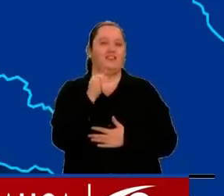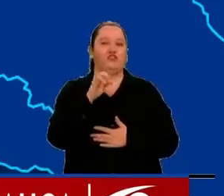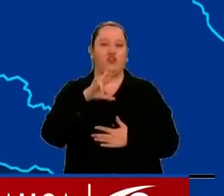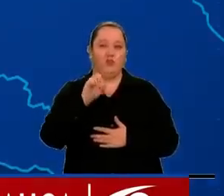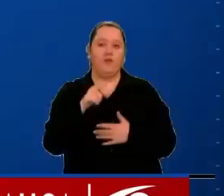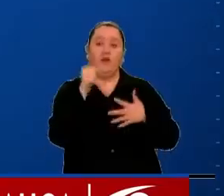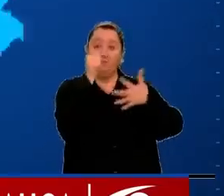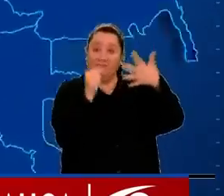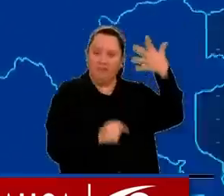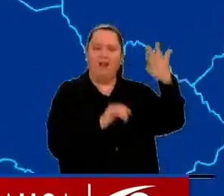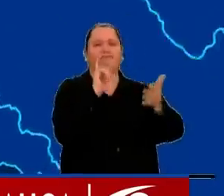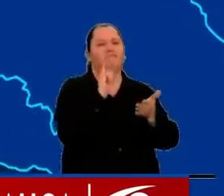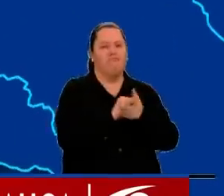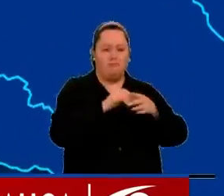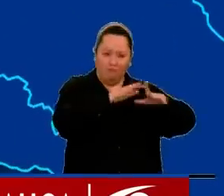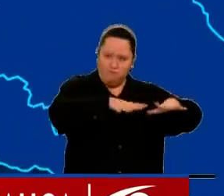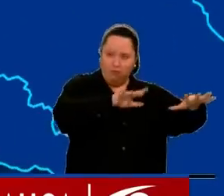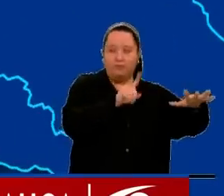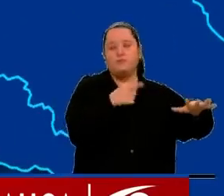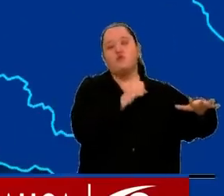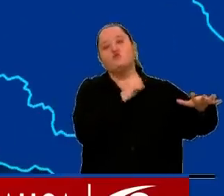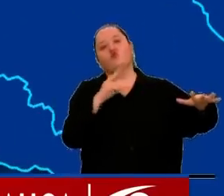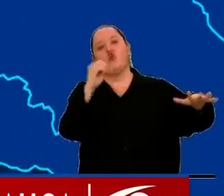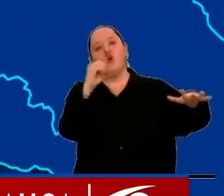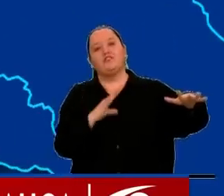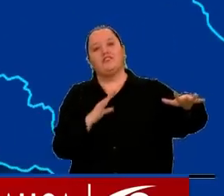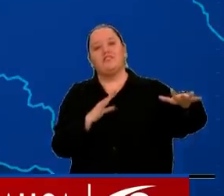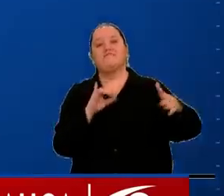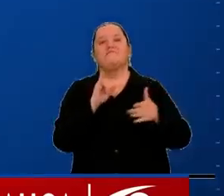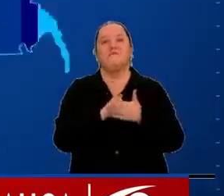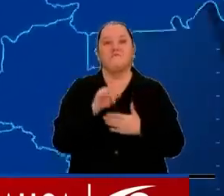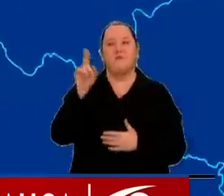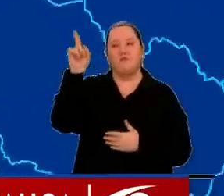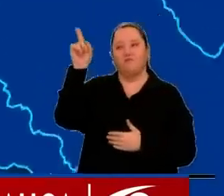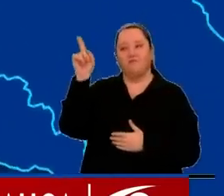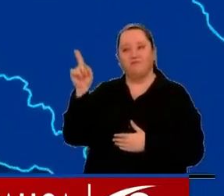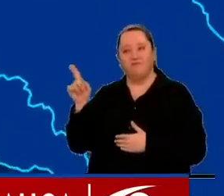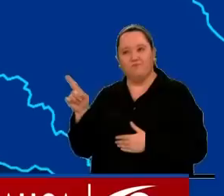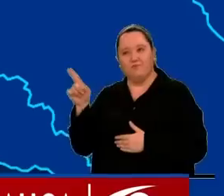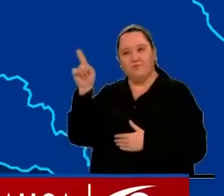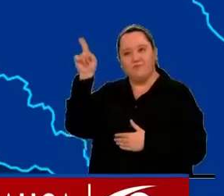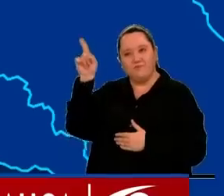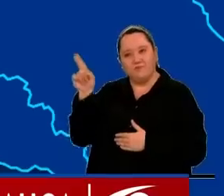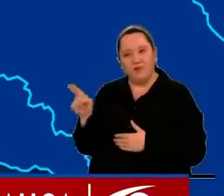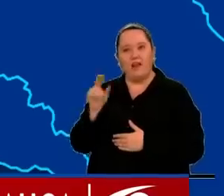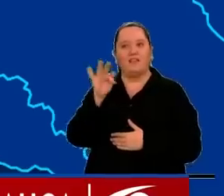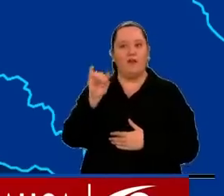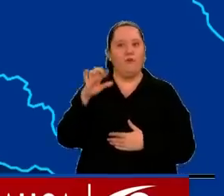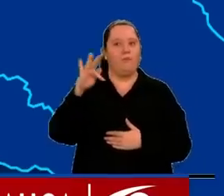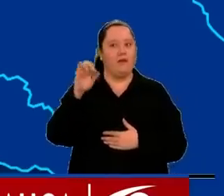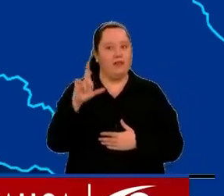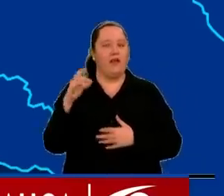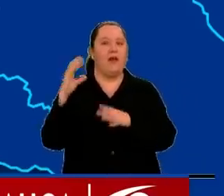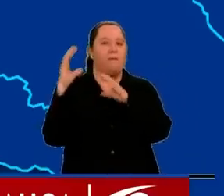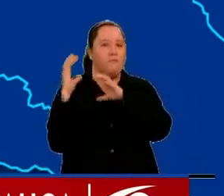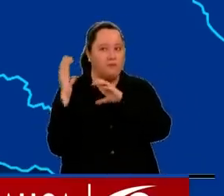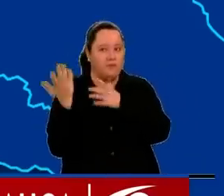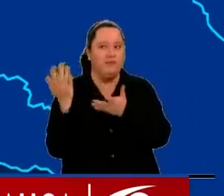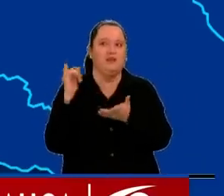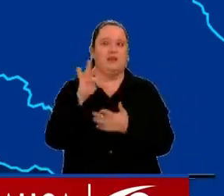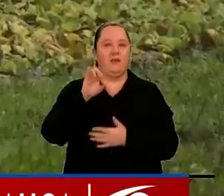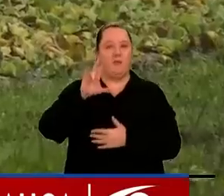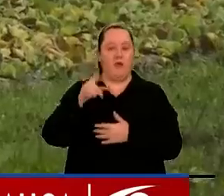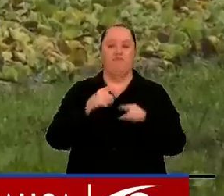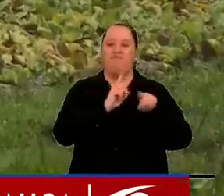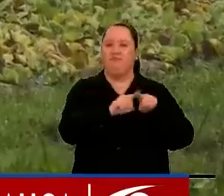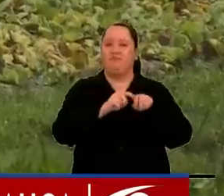y Toribío. También en el suroccidente, en Balboa y Mercaderes. Y al centro de la región, en Tambo, Patía, Piendamó, Popayán y Timbío.